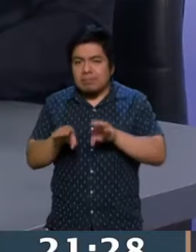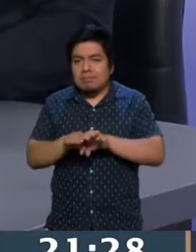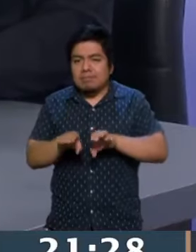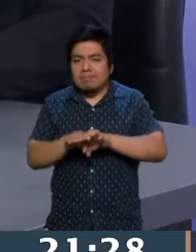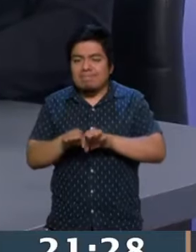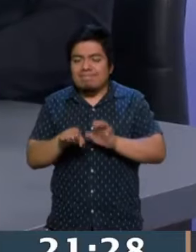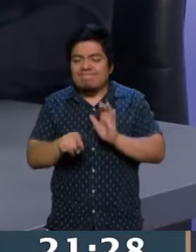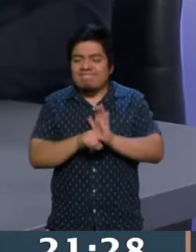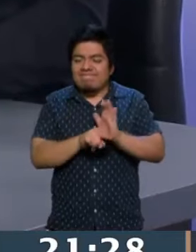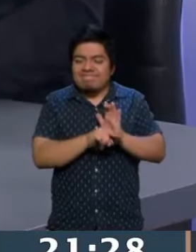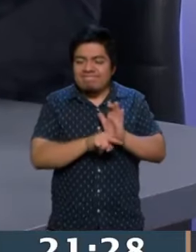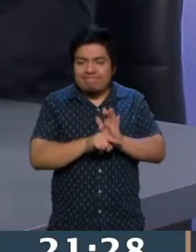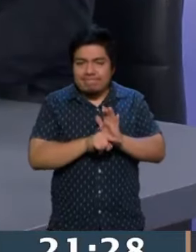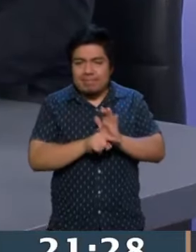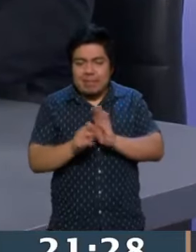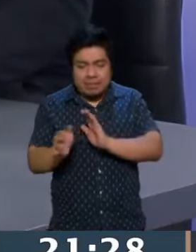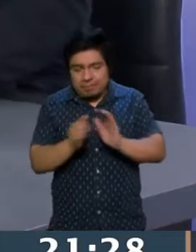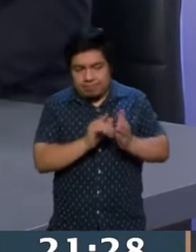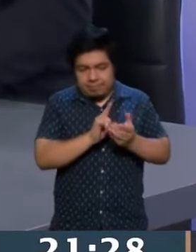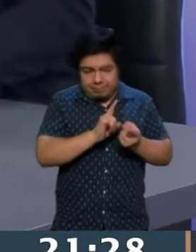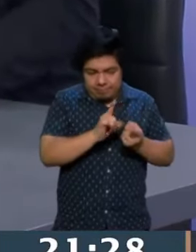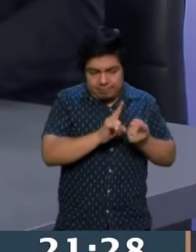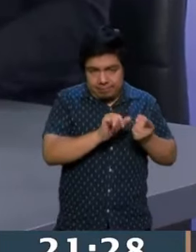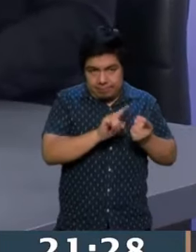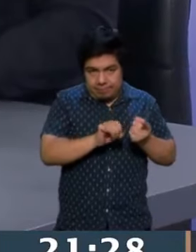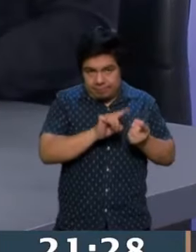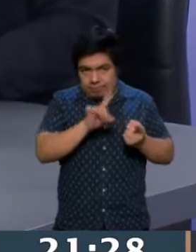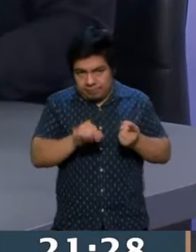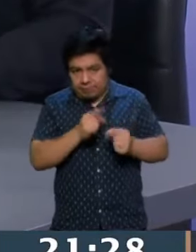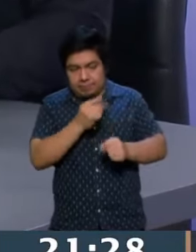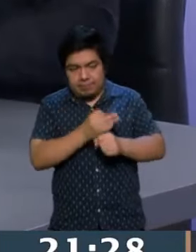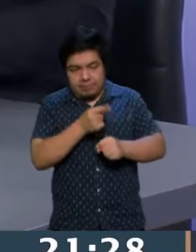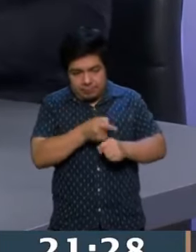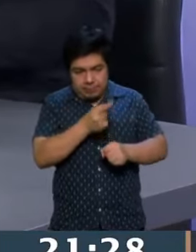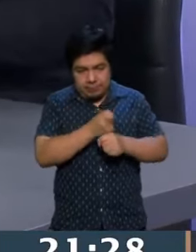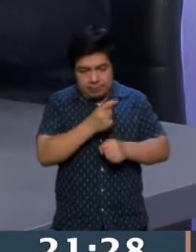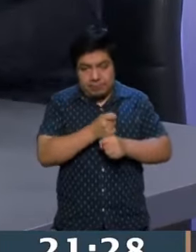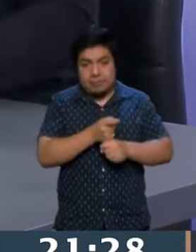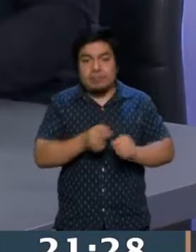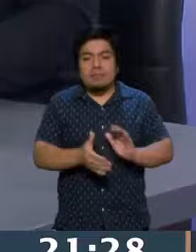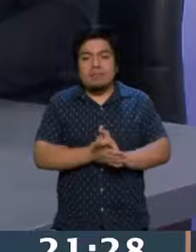desestimar las encuestas. Primero vamos con los datos y ahorita vamos con esa. Ok, primero vamos con los datos. Venga.